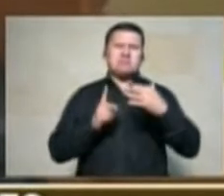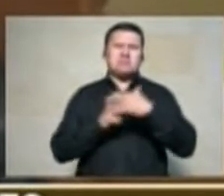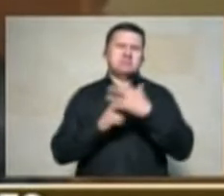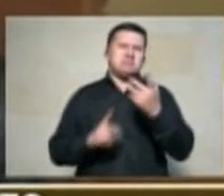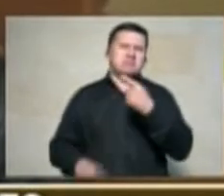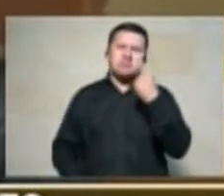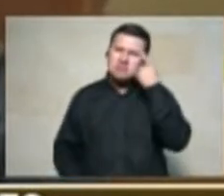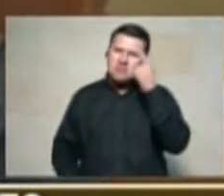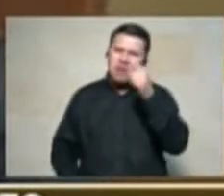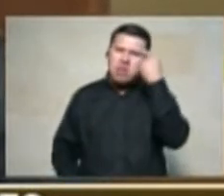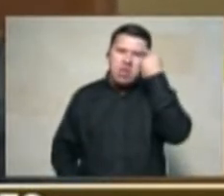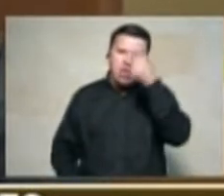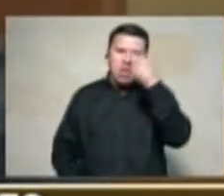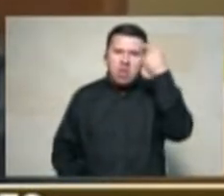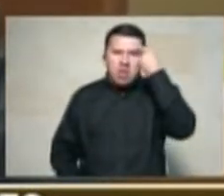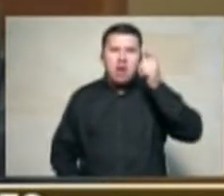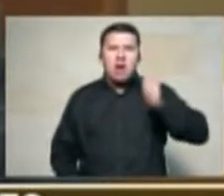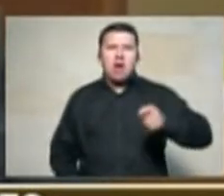los abogados de víctimas